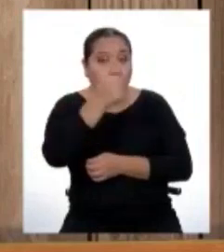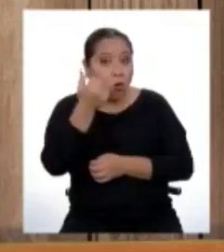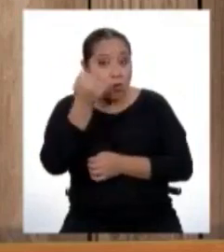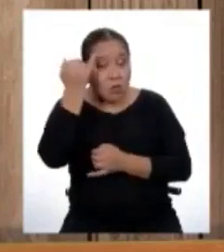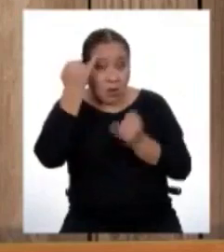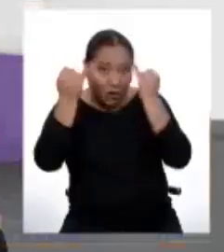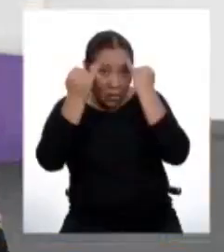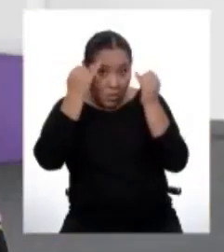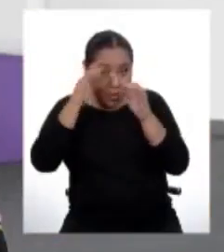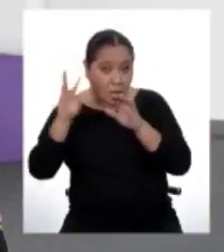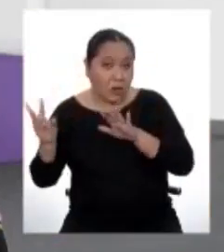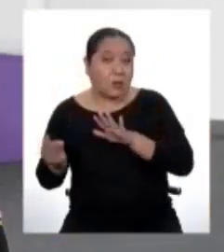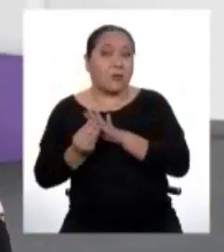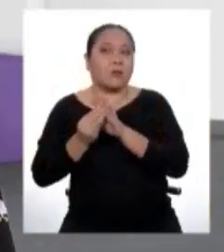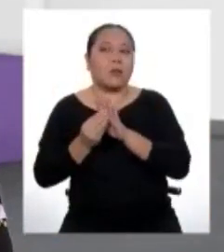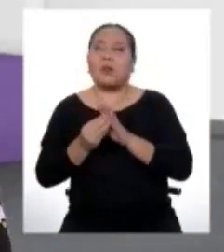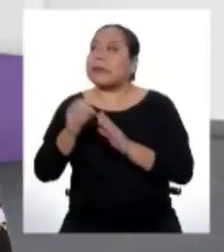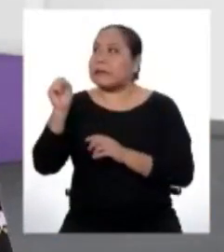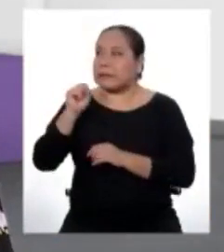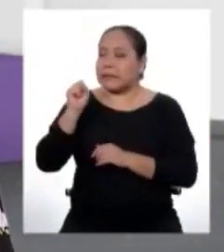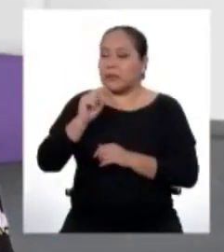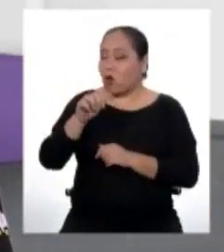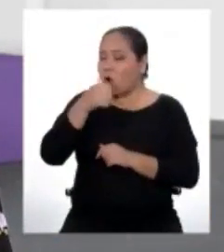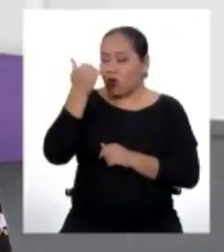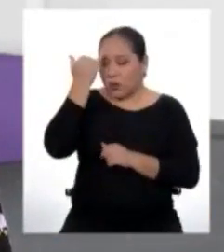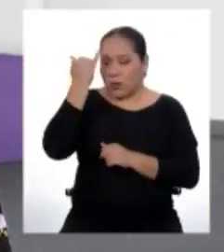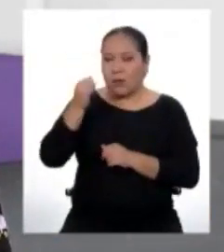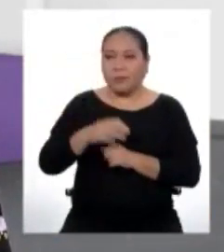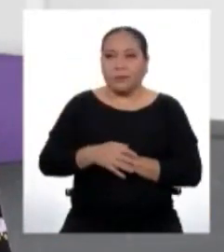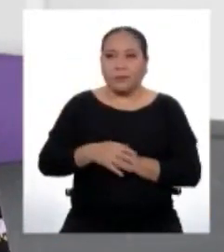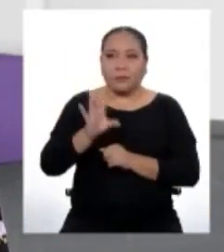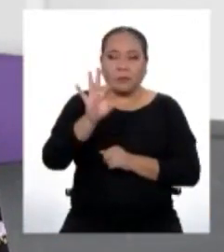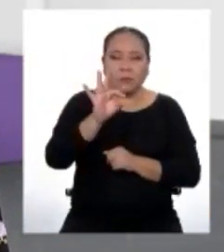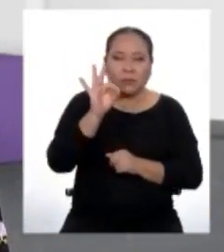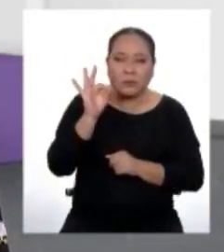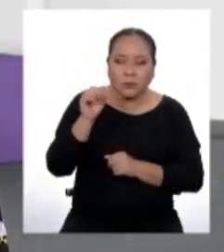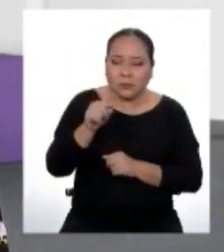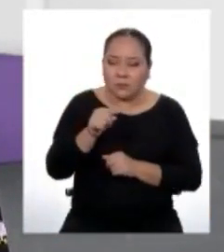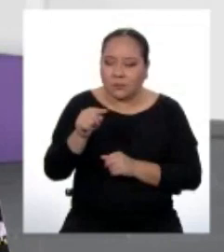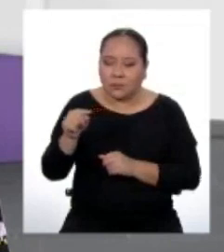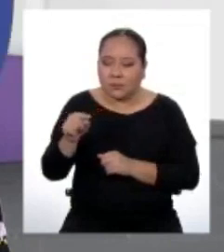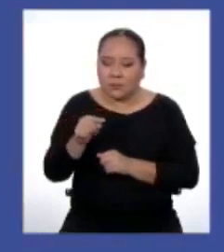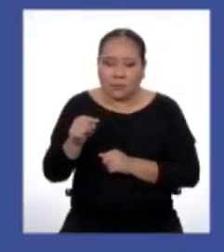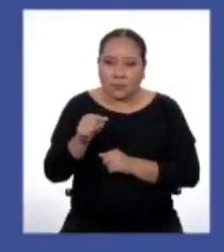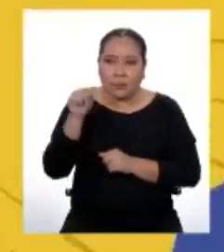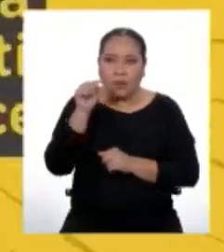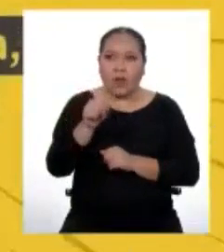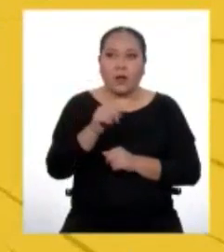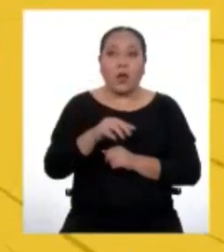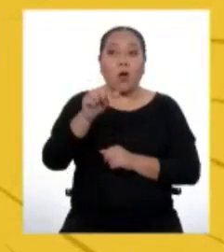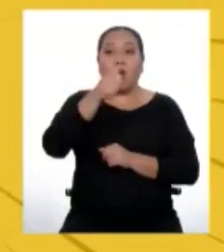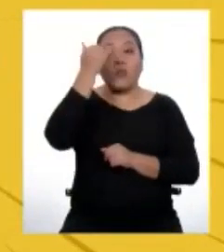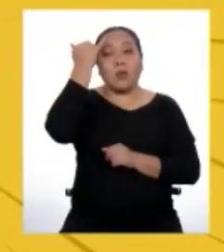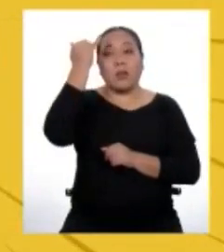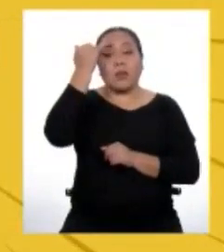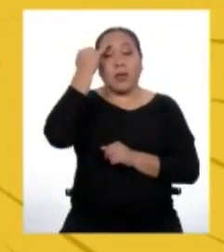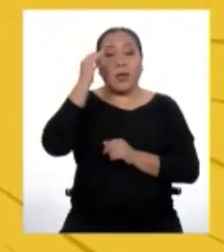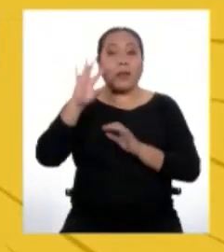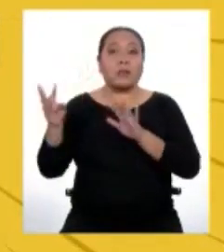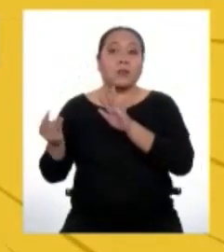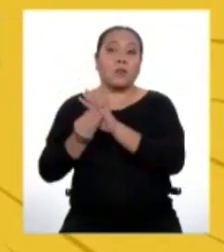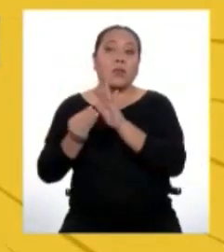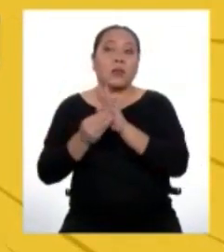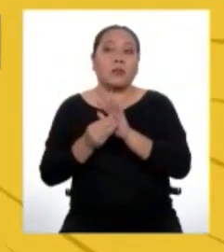idea secundaria? Sí, claro que sí. Ah... sí. La otra idea secundaria